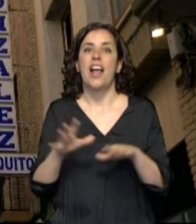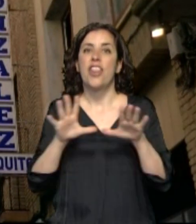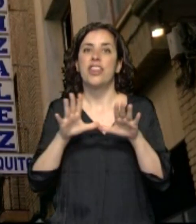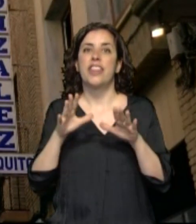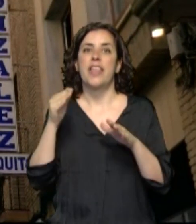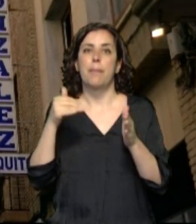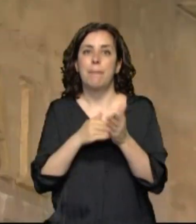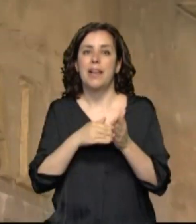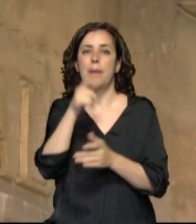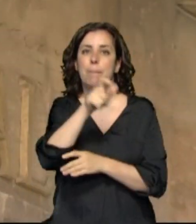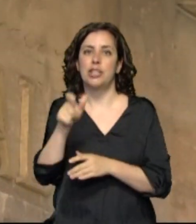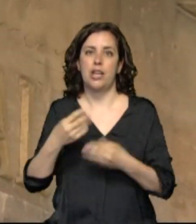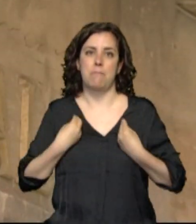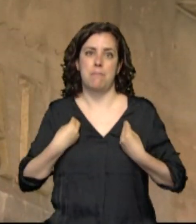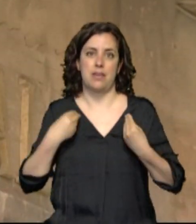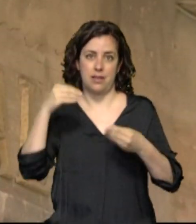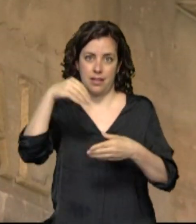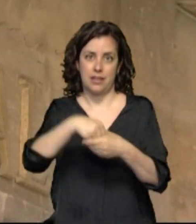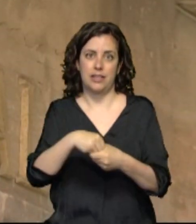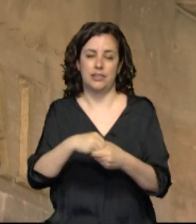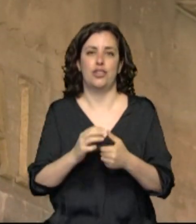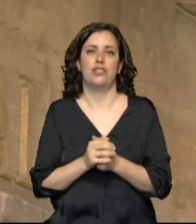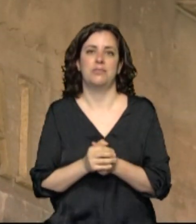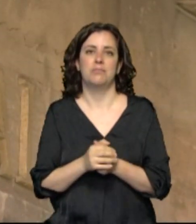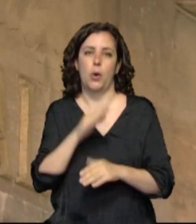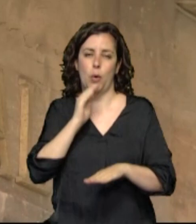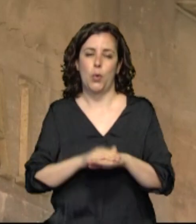habitantes y menos de 100 personas por kilómetro cuadrado.